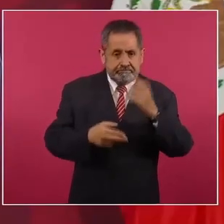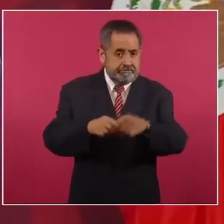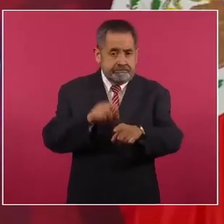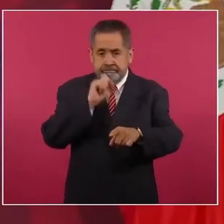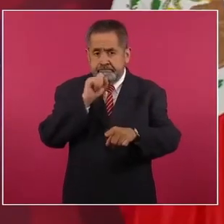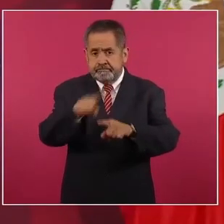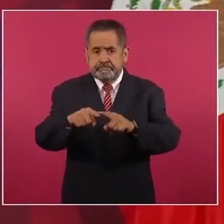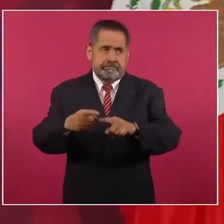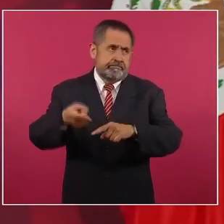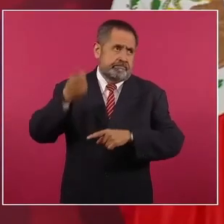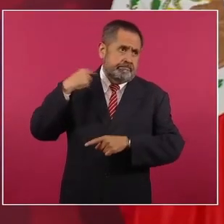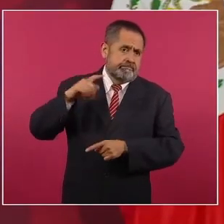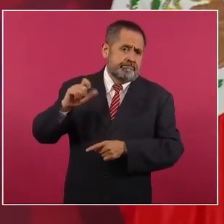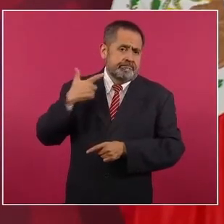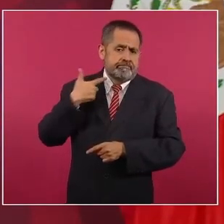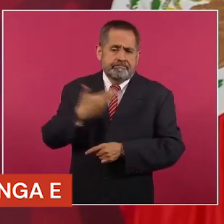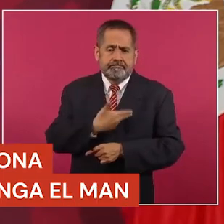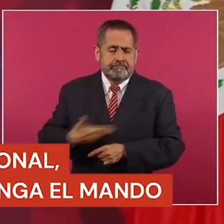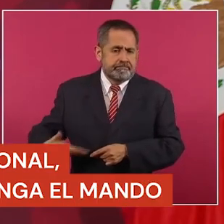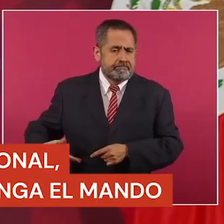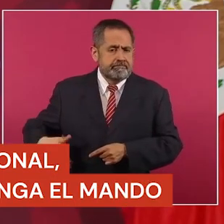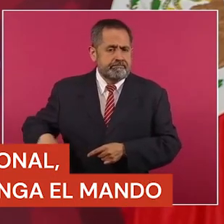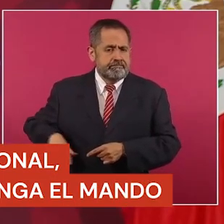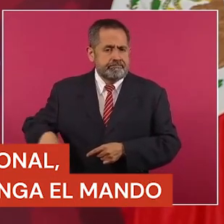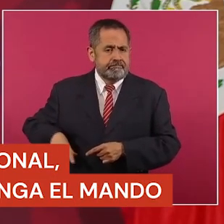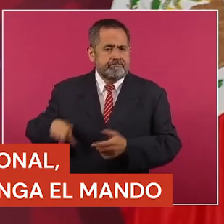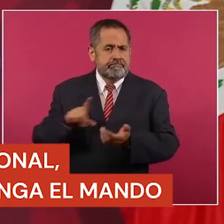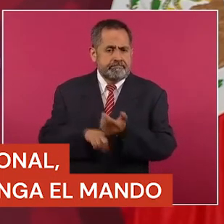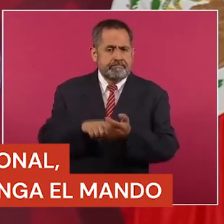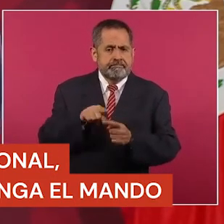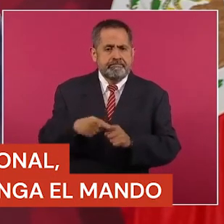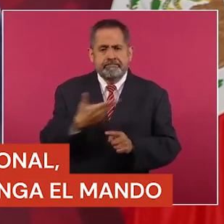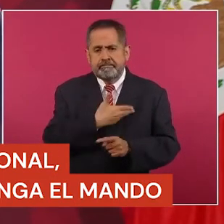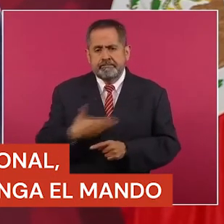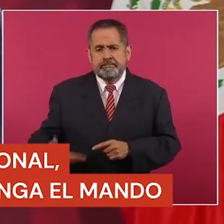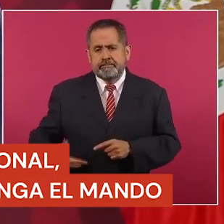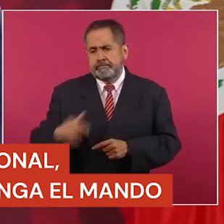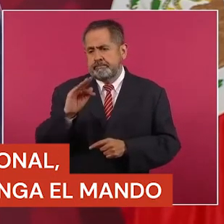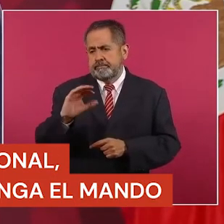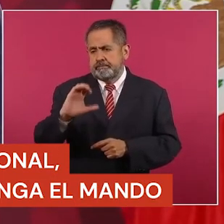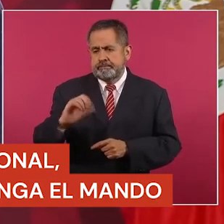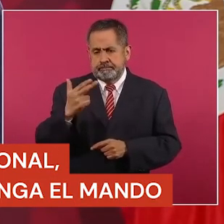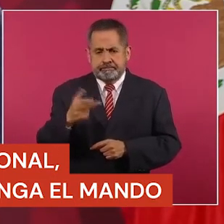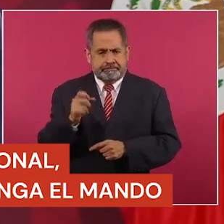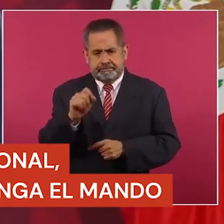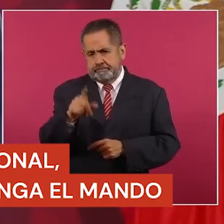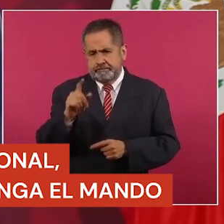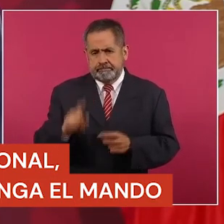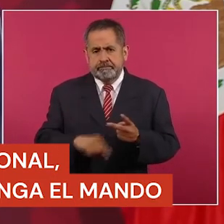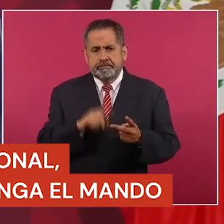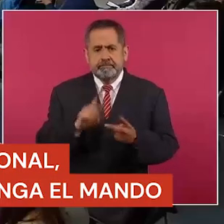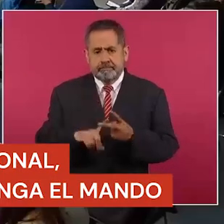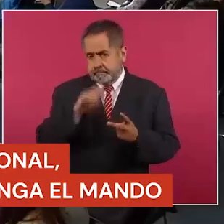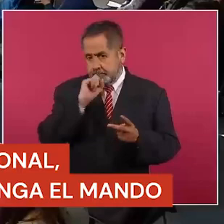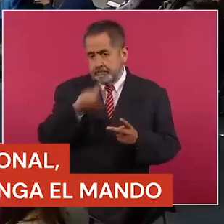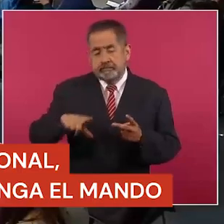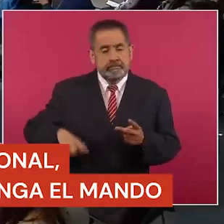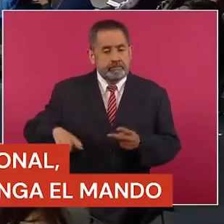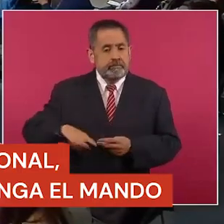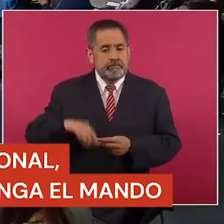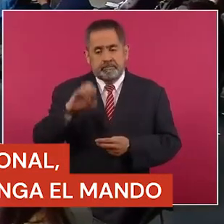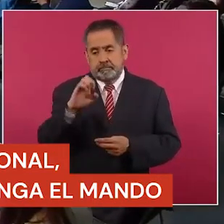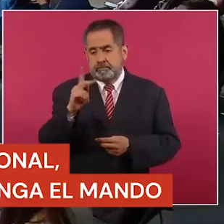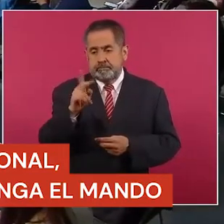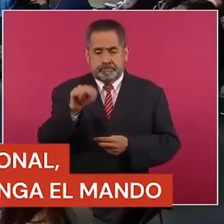del presidente Calderón y también durante el gobierno del presidente